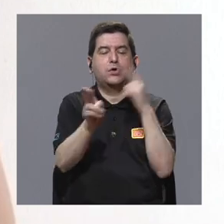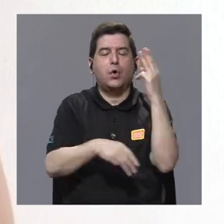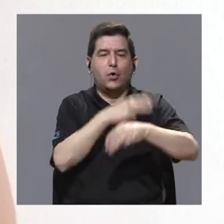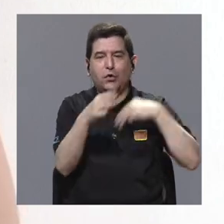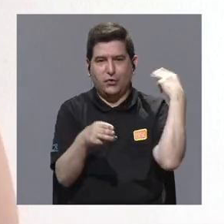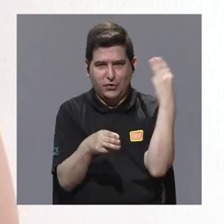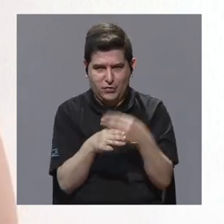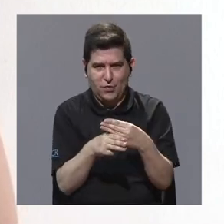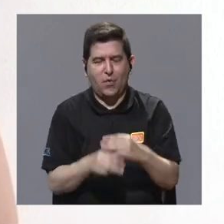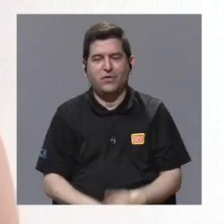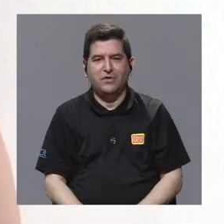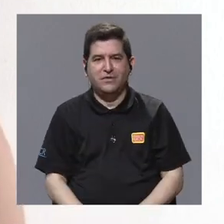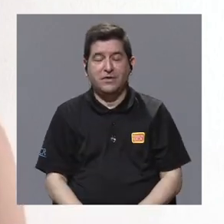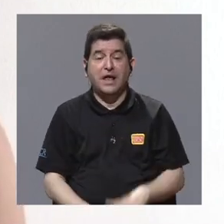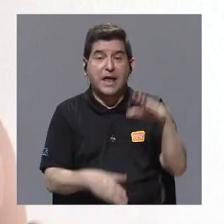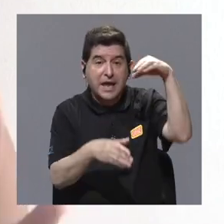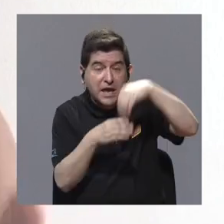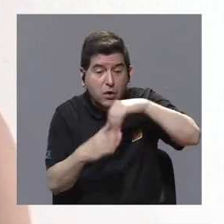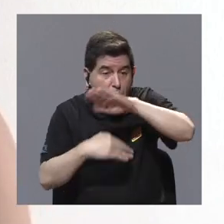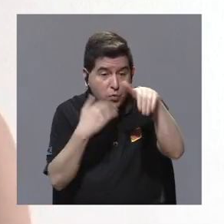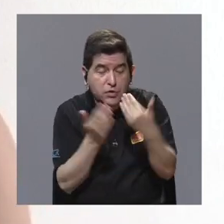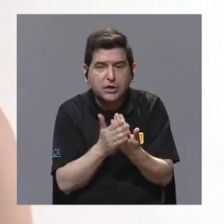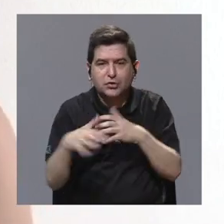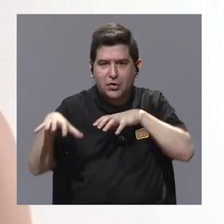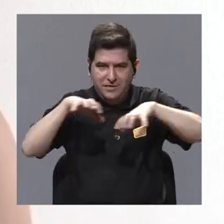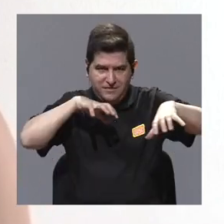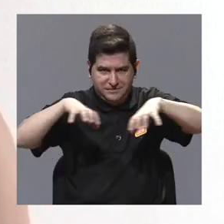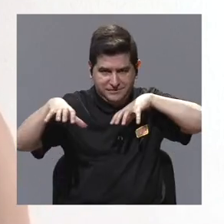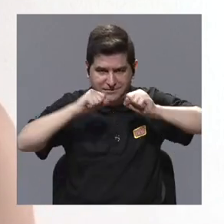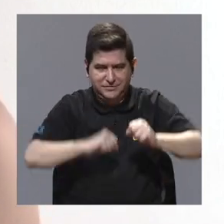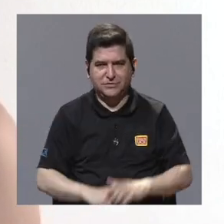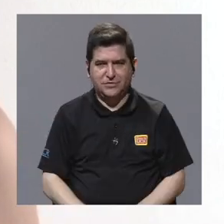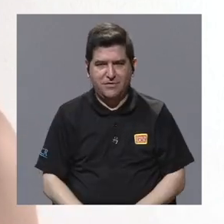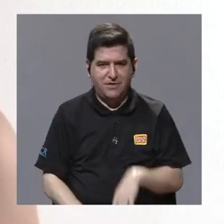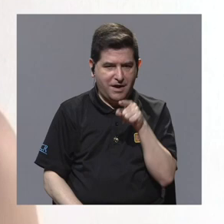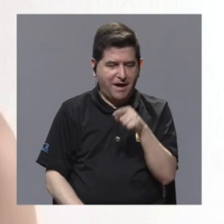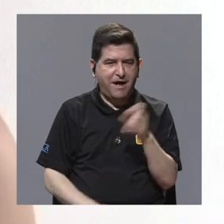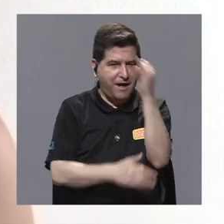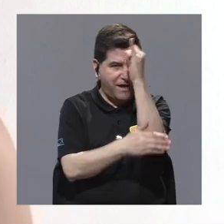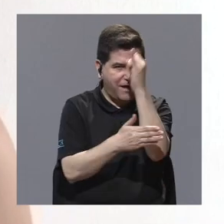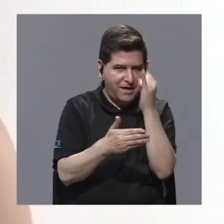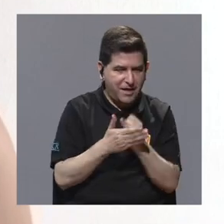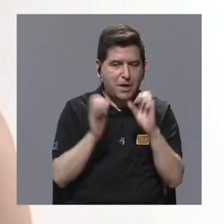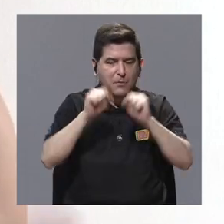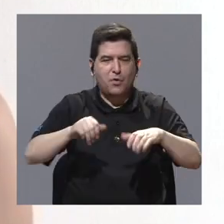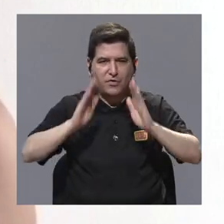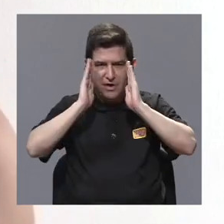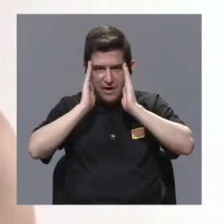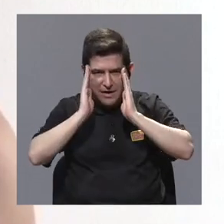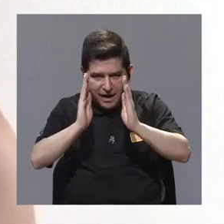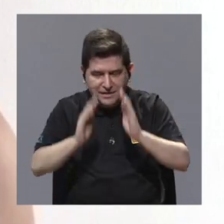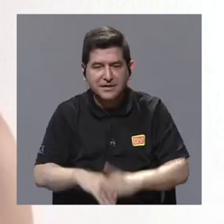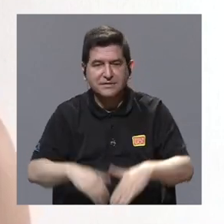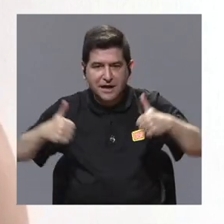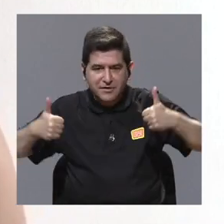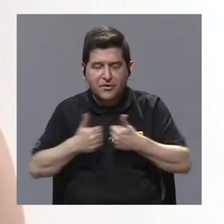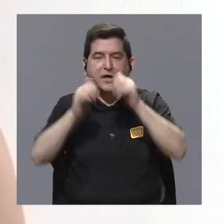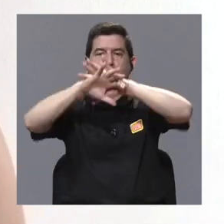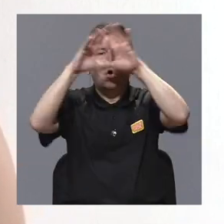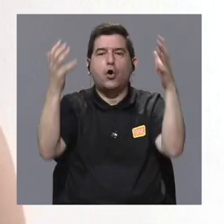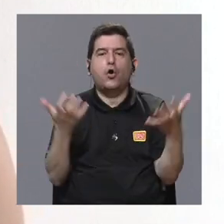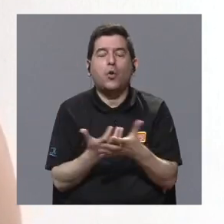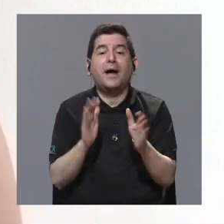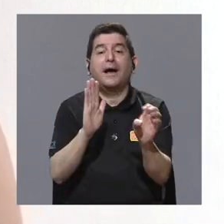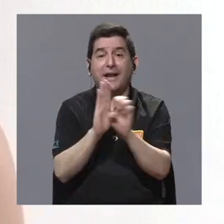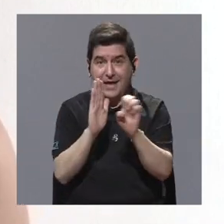mundo. Entonces, contempla, por ejemplo, todas aquellas acciones que están diseñadas para atender desafíos globales, como,